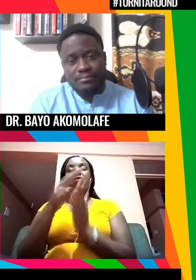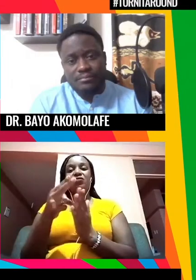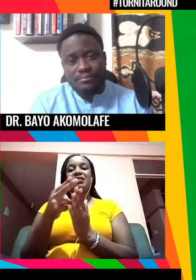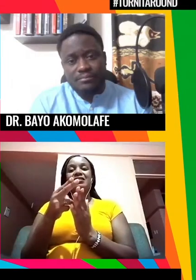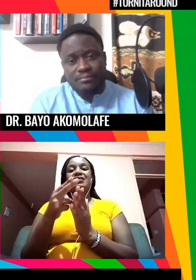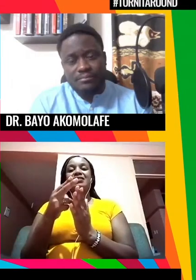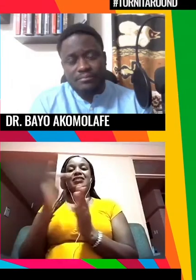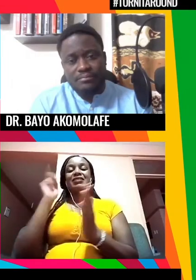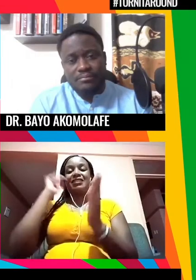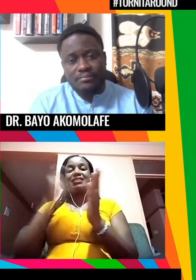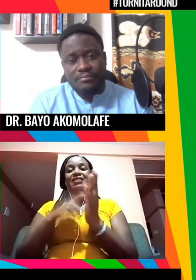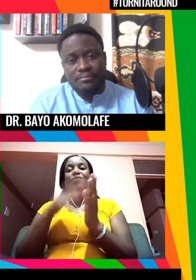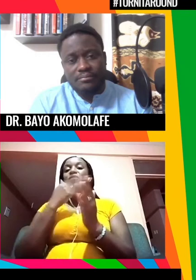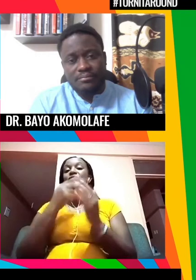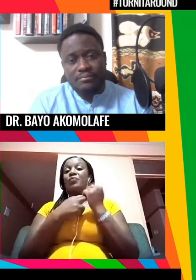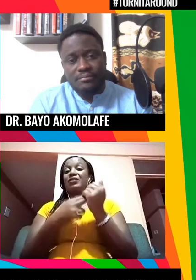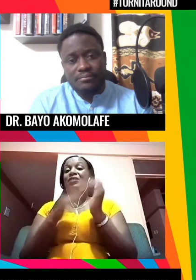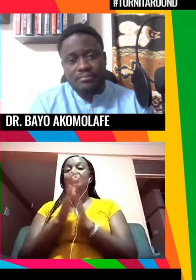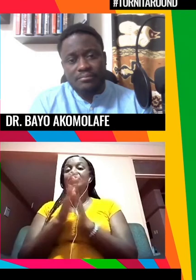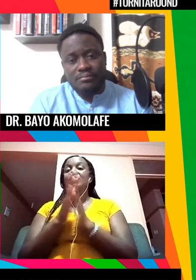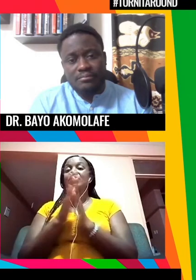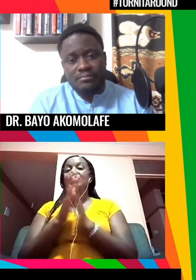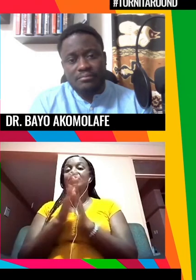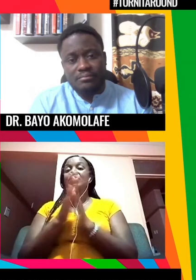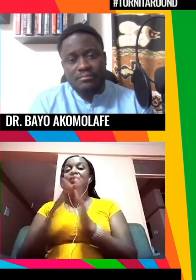de que tenemos que seguir luchando gracias Natasha